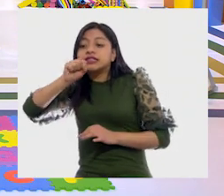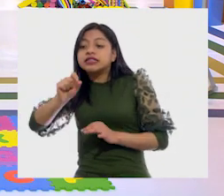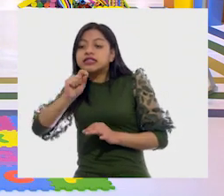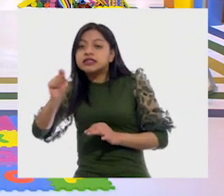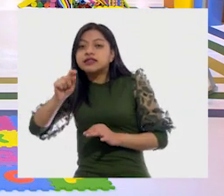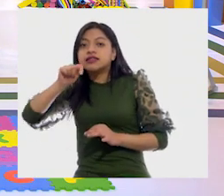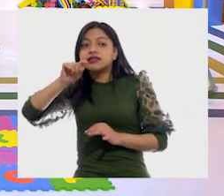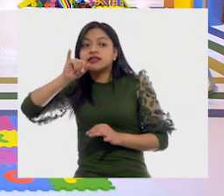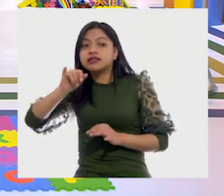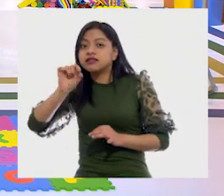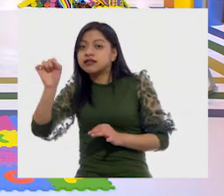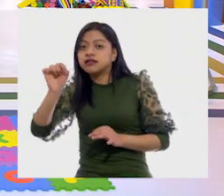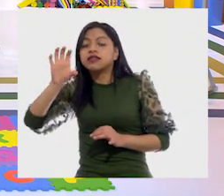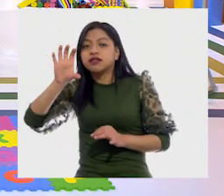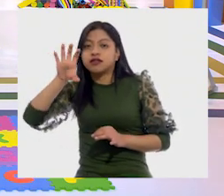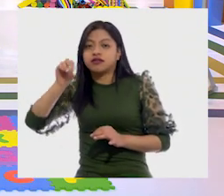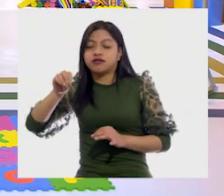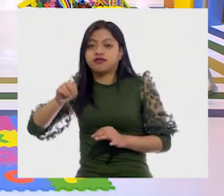Artístico.